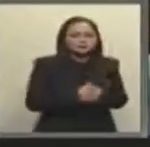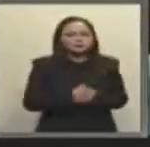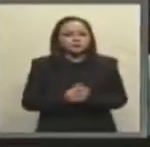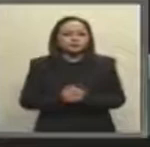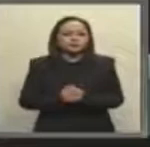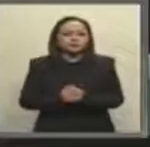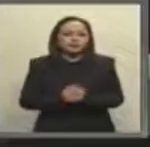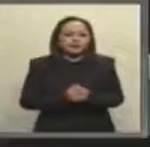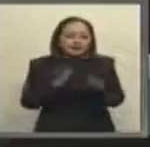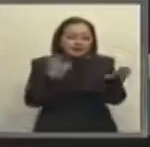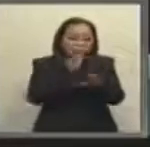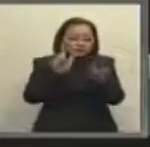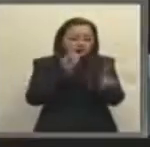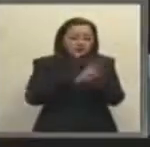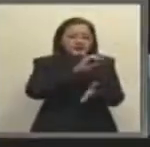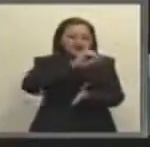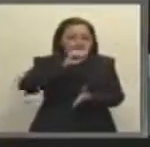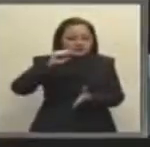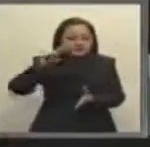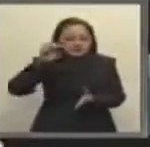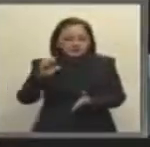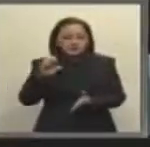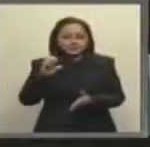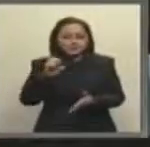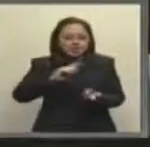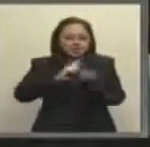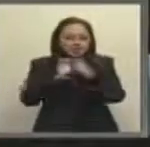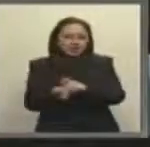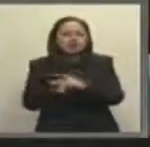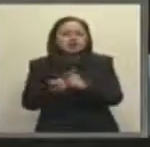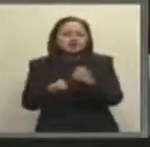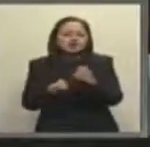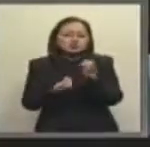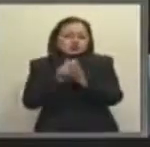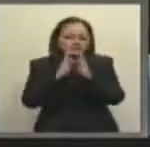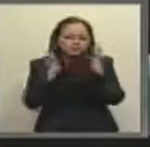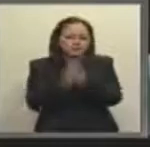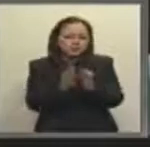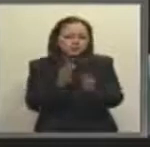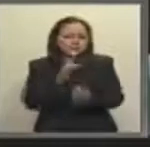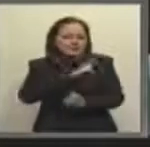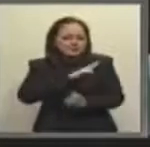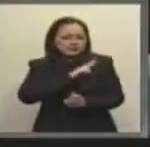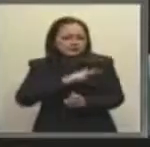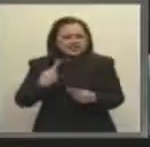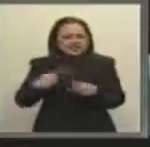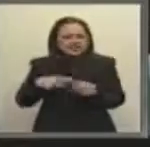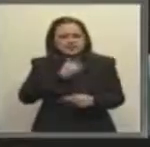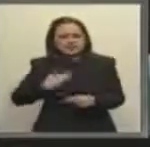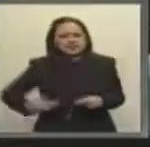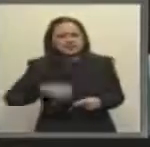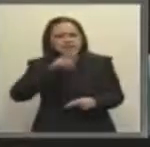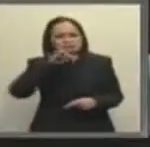Modificar la ley del Issste para que ahora sea un consejo de administración presidido por Videgaray, para que él